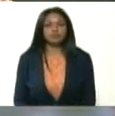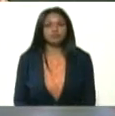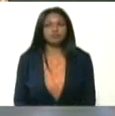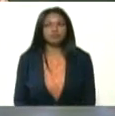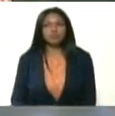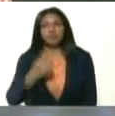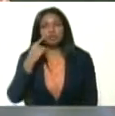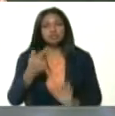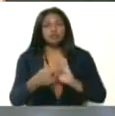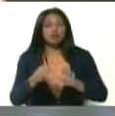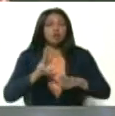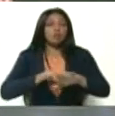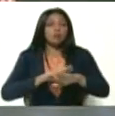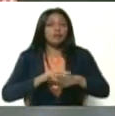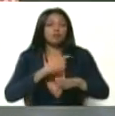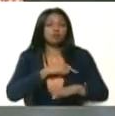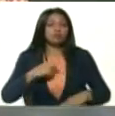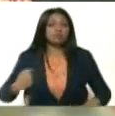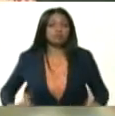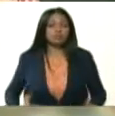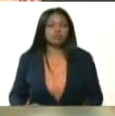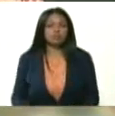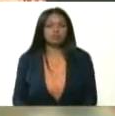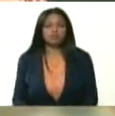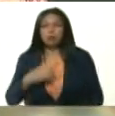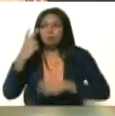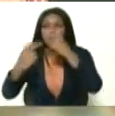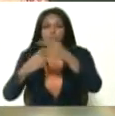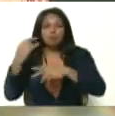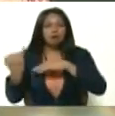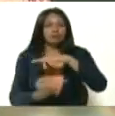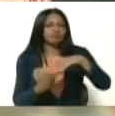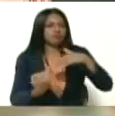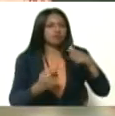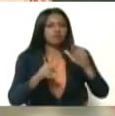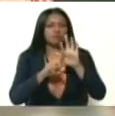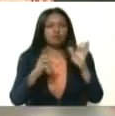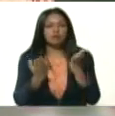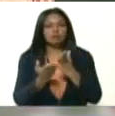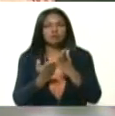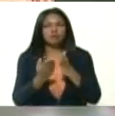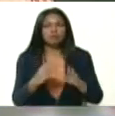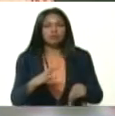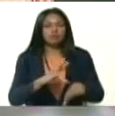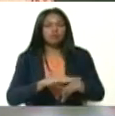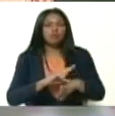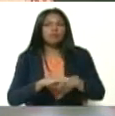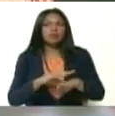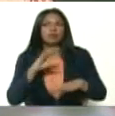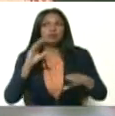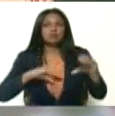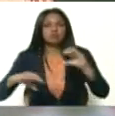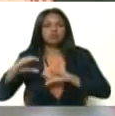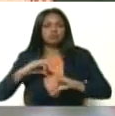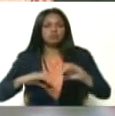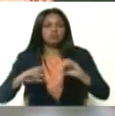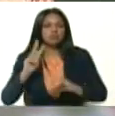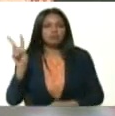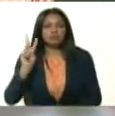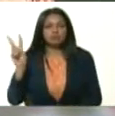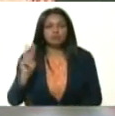Ahí están los médicos chinos, recorriendo todas las instituciones, estudiando con los médicos y científicos venezolanos,